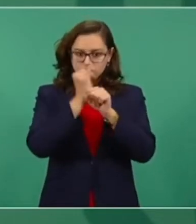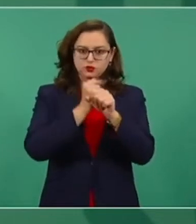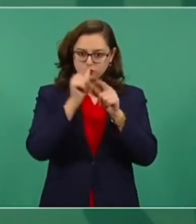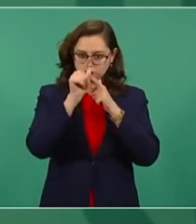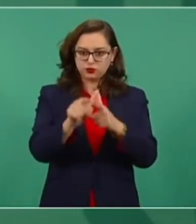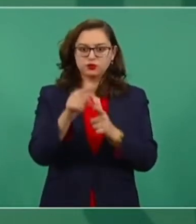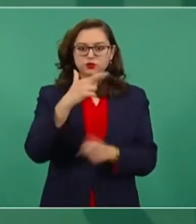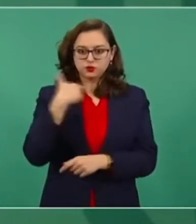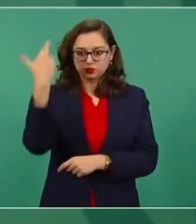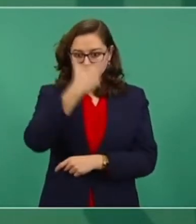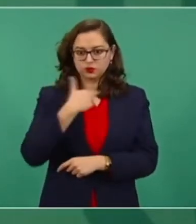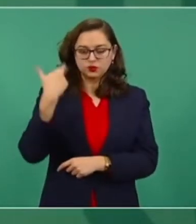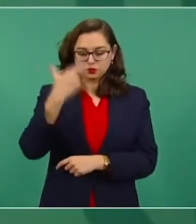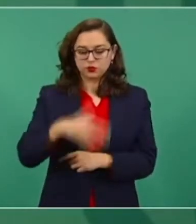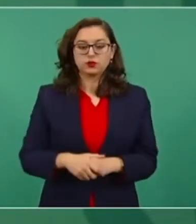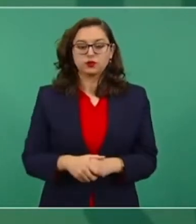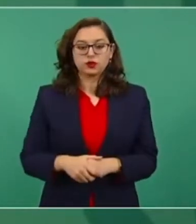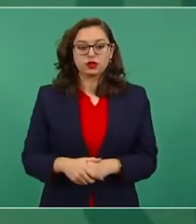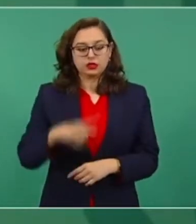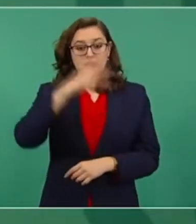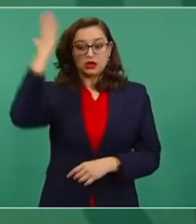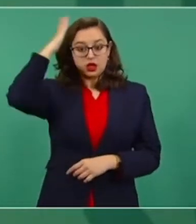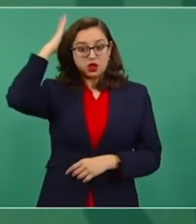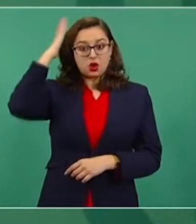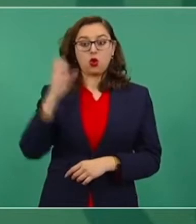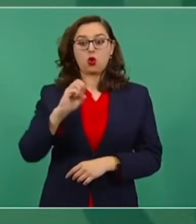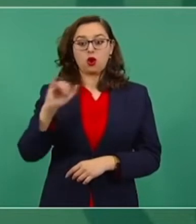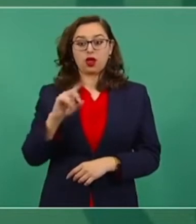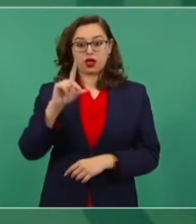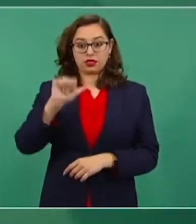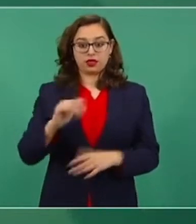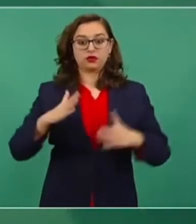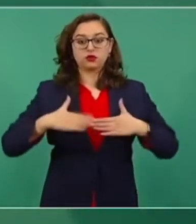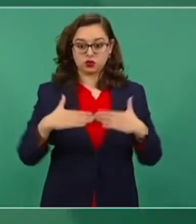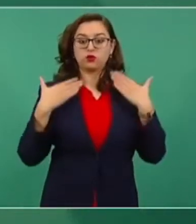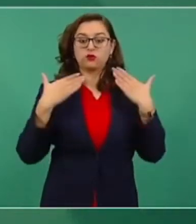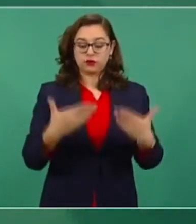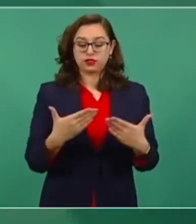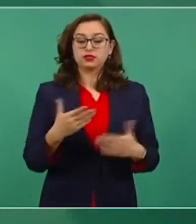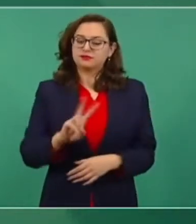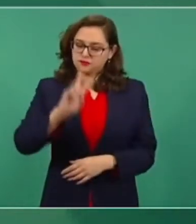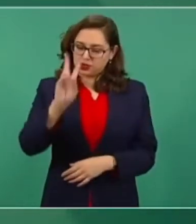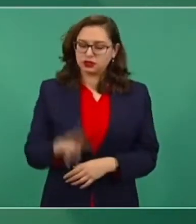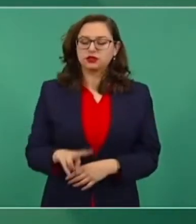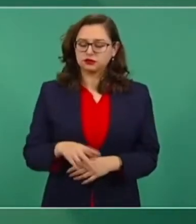Yo tengo confianza en el almirante, que eso es muy importante en todo.